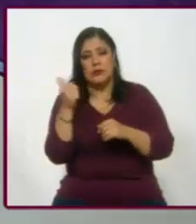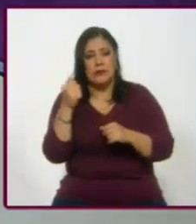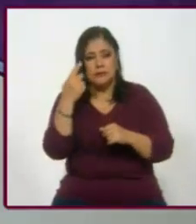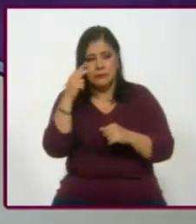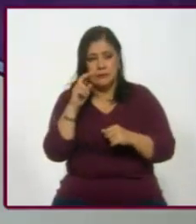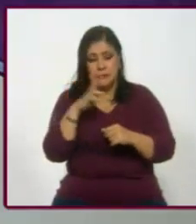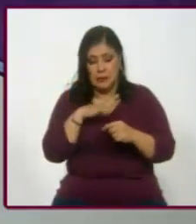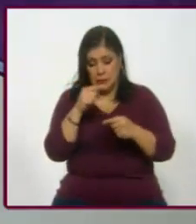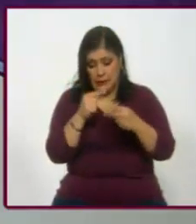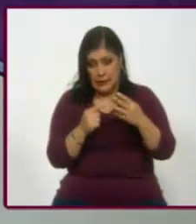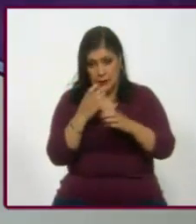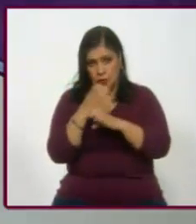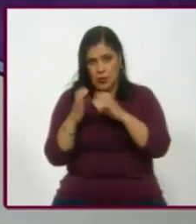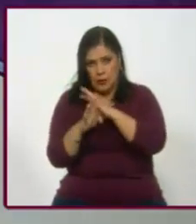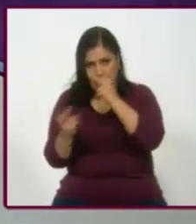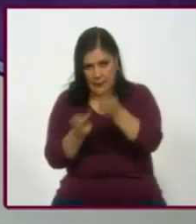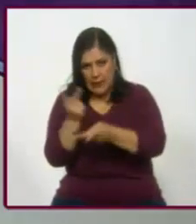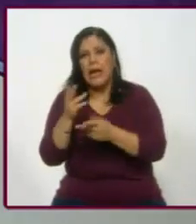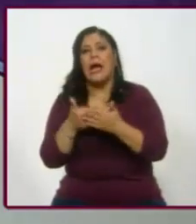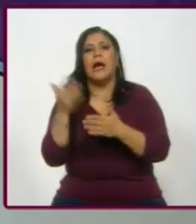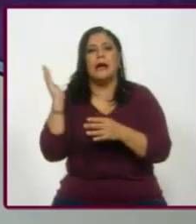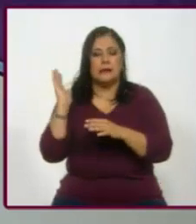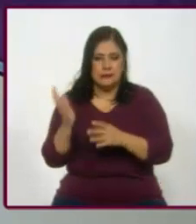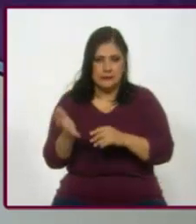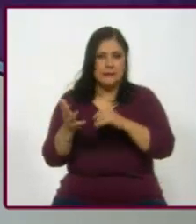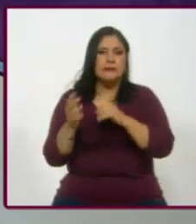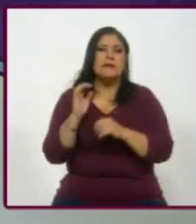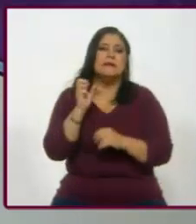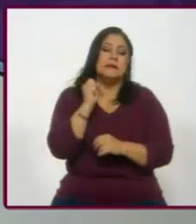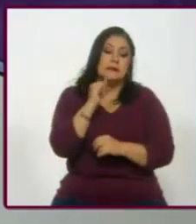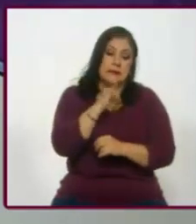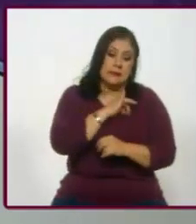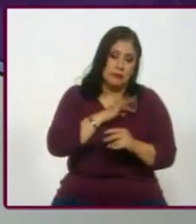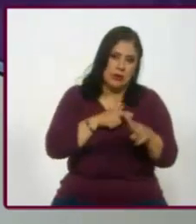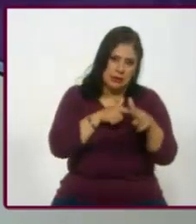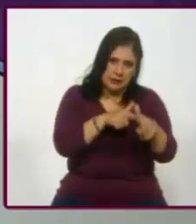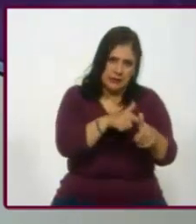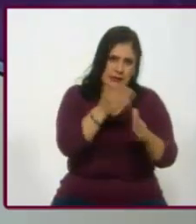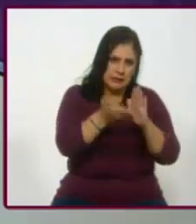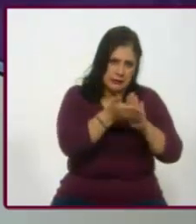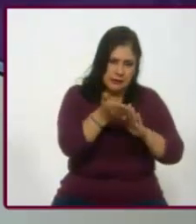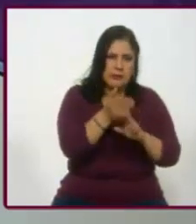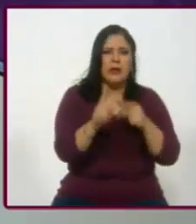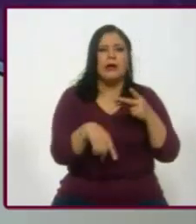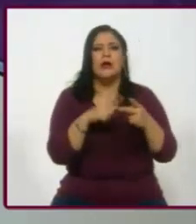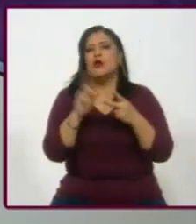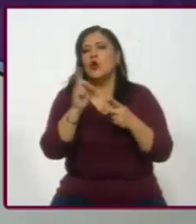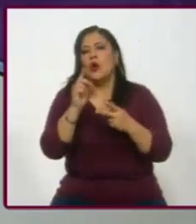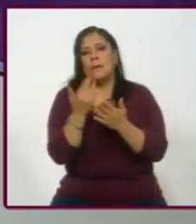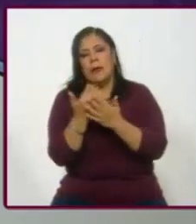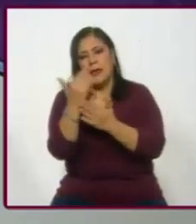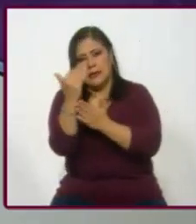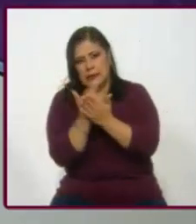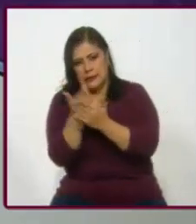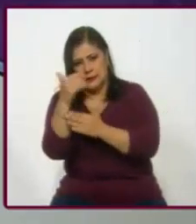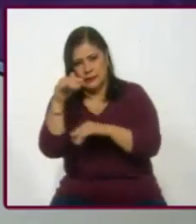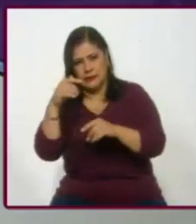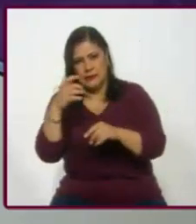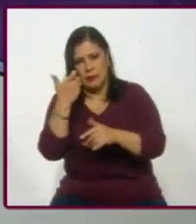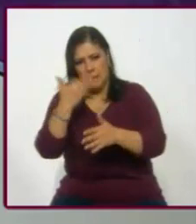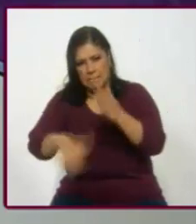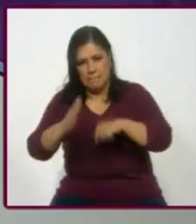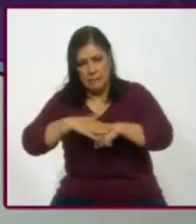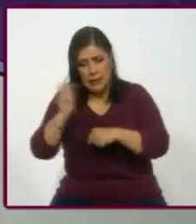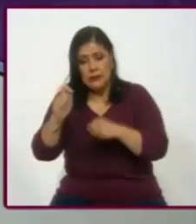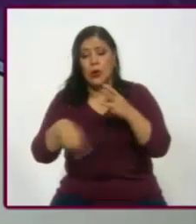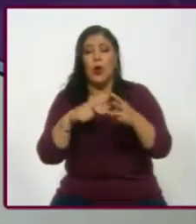planteado. Sí. O se ha planteado que se siga, no, bueno, espérame, hay que bajar los costos, o no. Nos quedamos